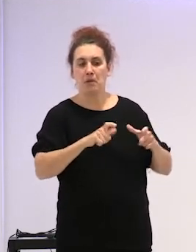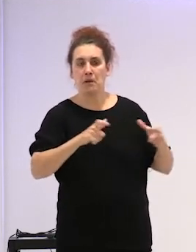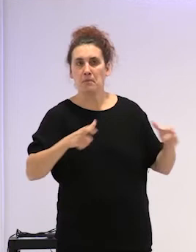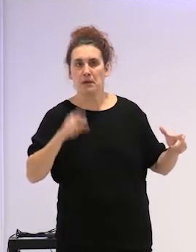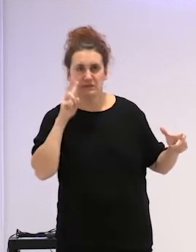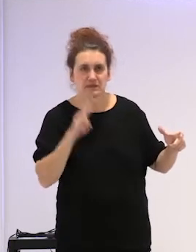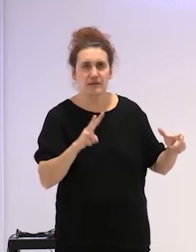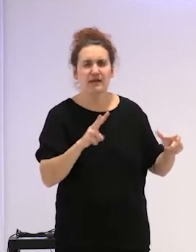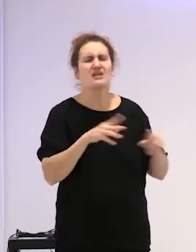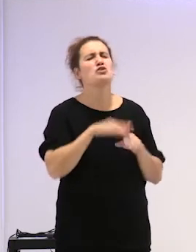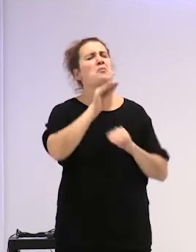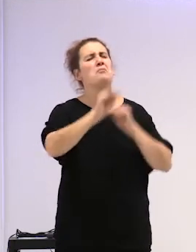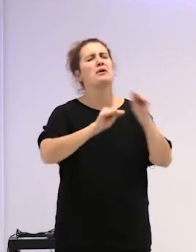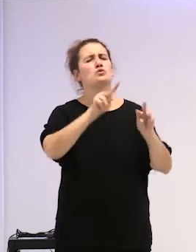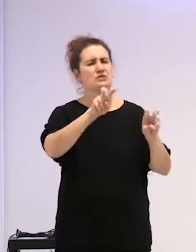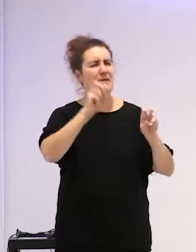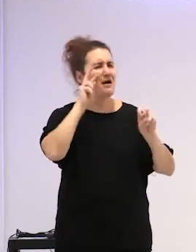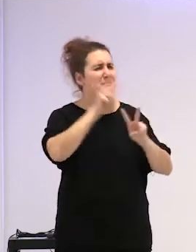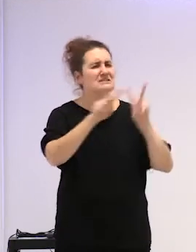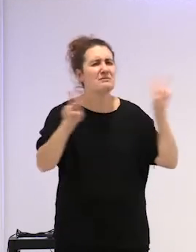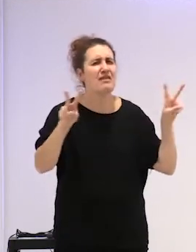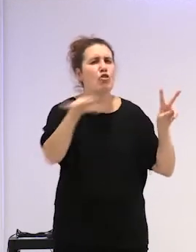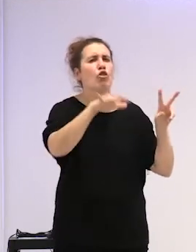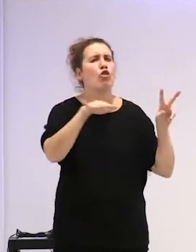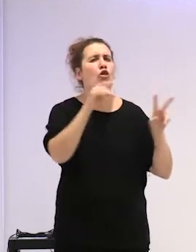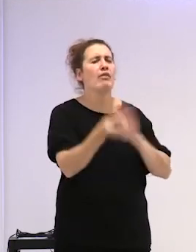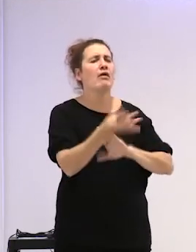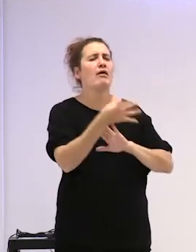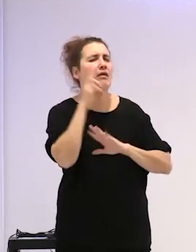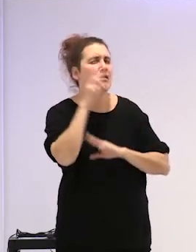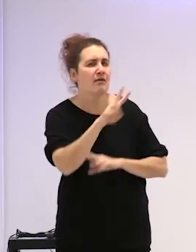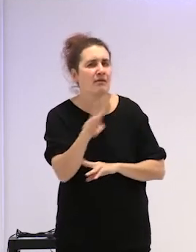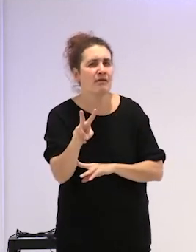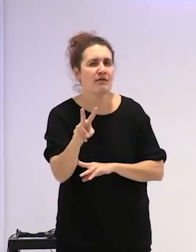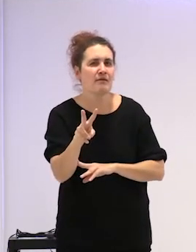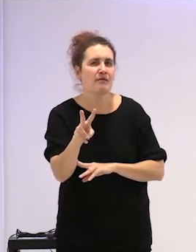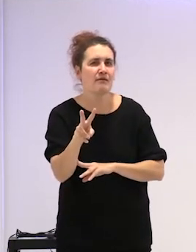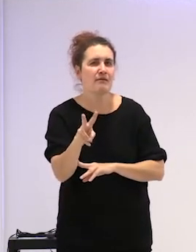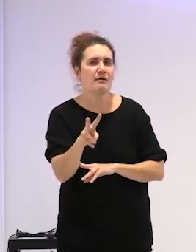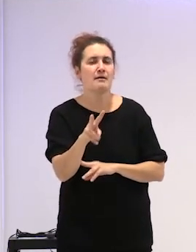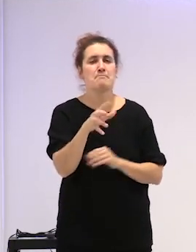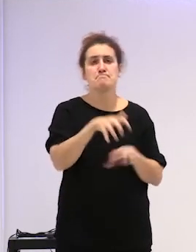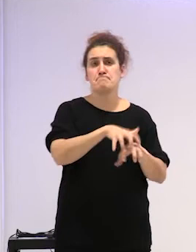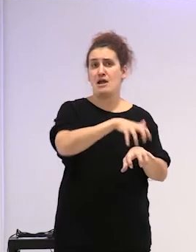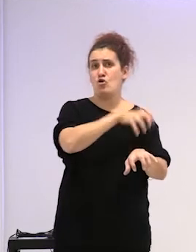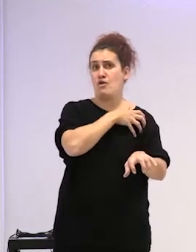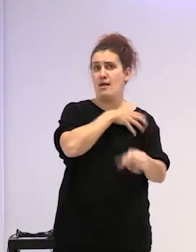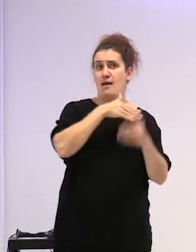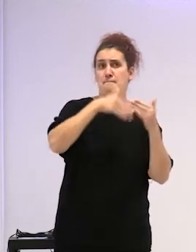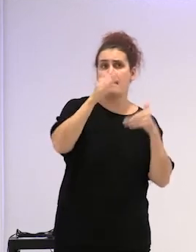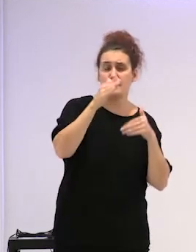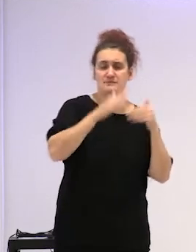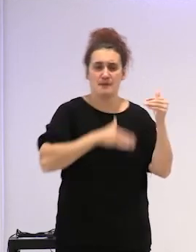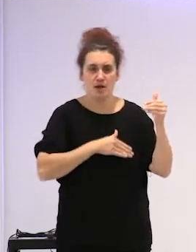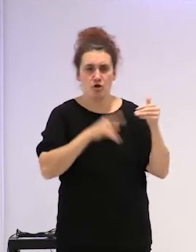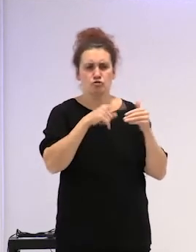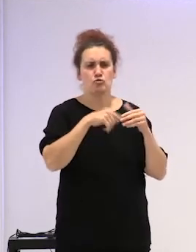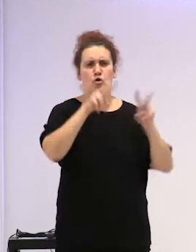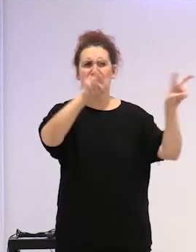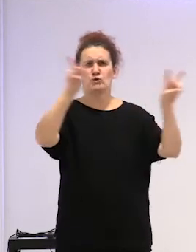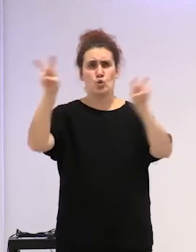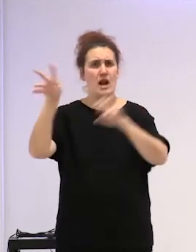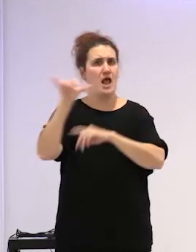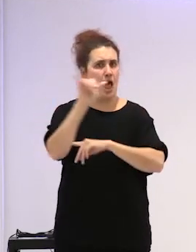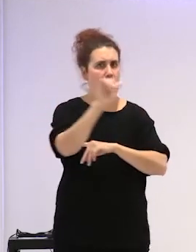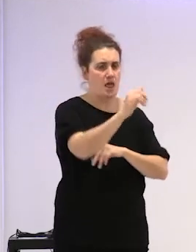visibilización. ¿Desde dónde están saliendo a la luz? La mayoría de los más media exhiben un mercado de titulares sobre los